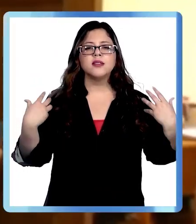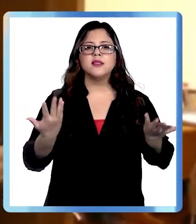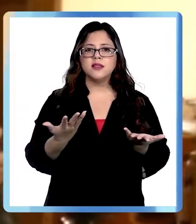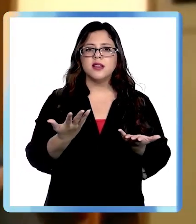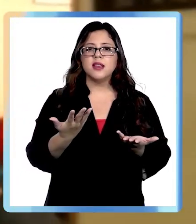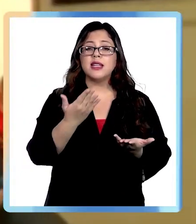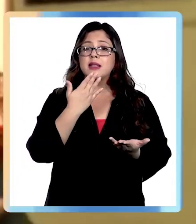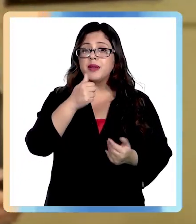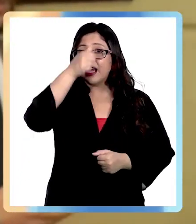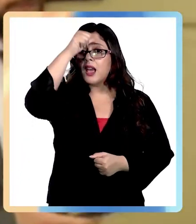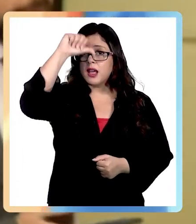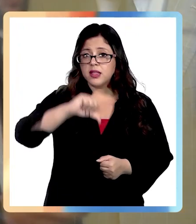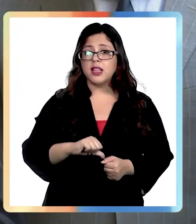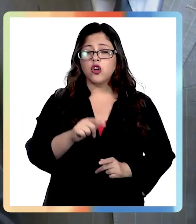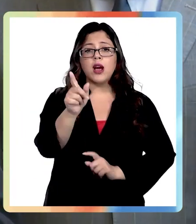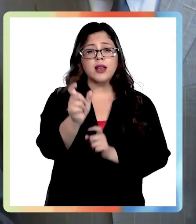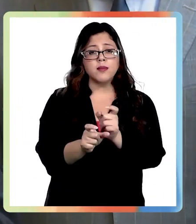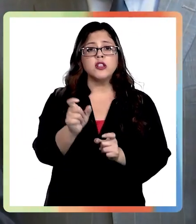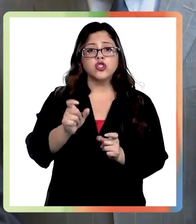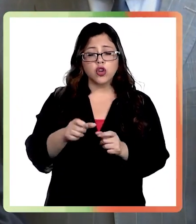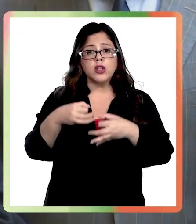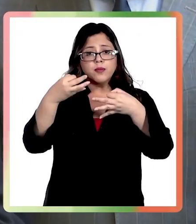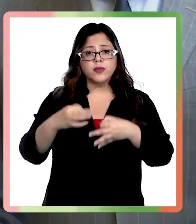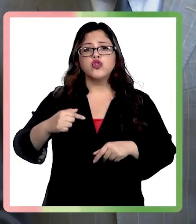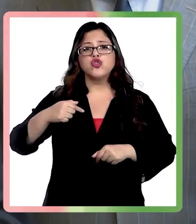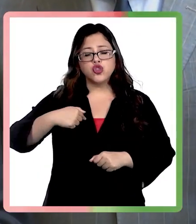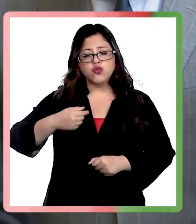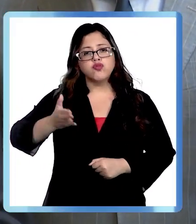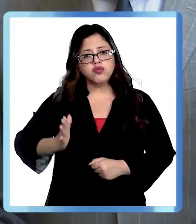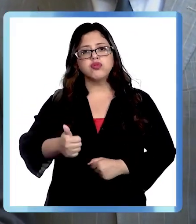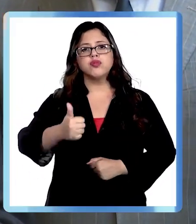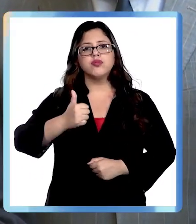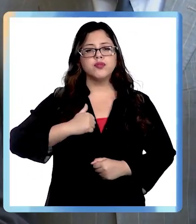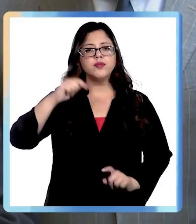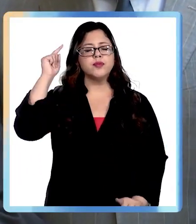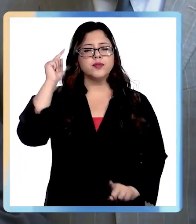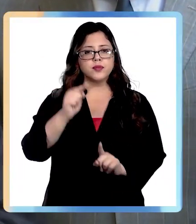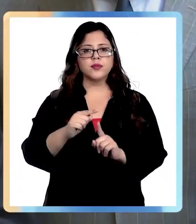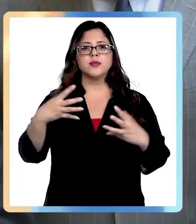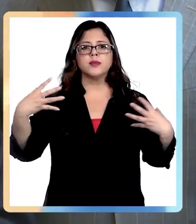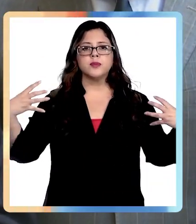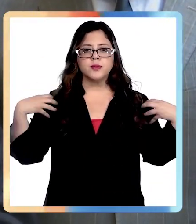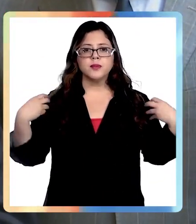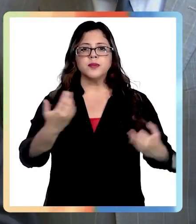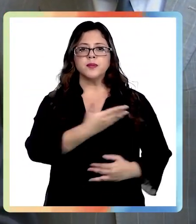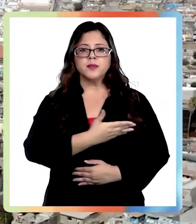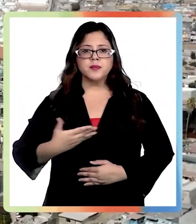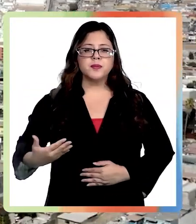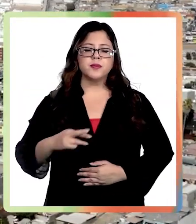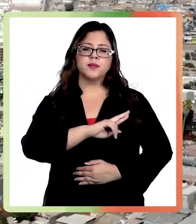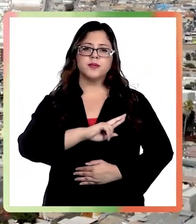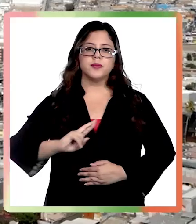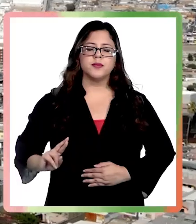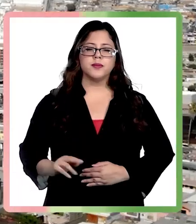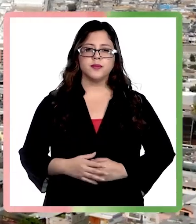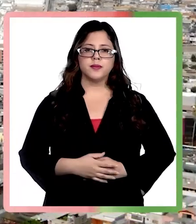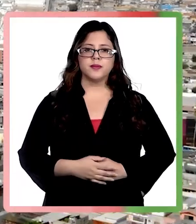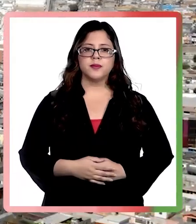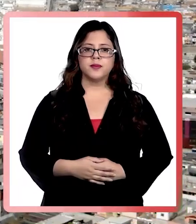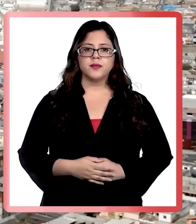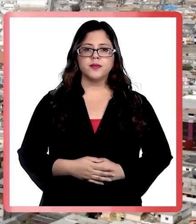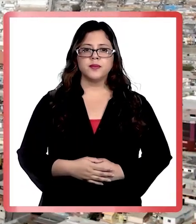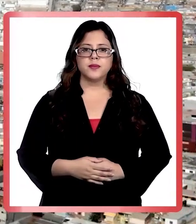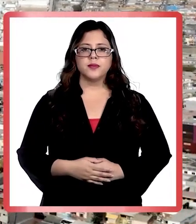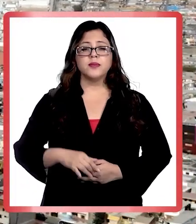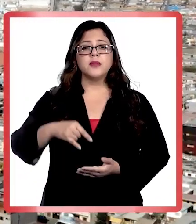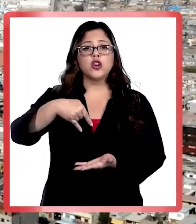se sancione lo que corresponda. Yo voy a seguir cumpliendo la misión que se me ha encargado por parte del Presidente de la República. En el Congreso,